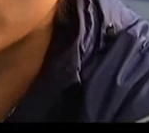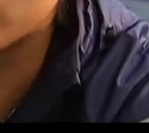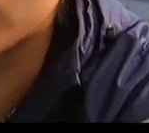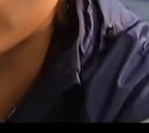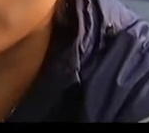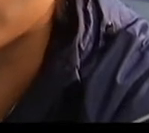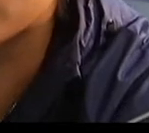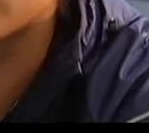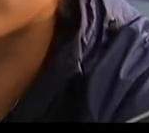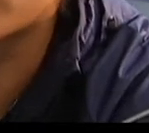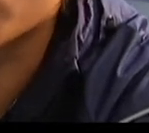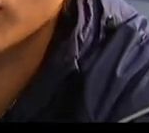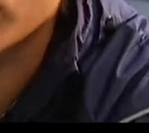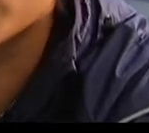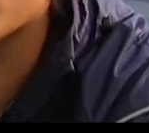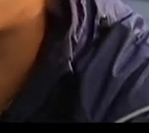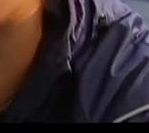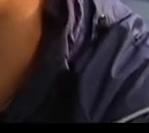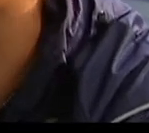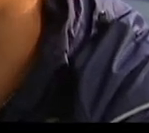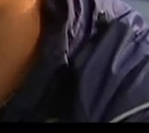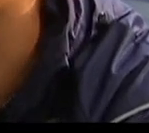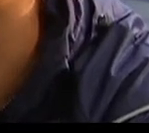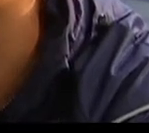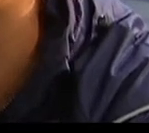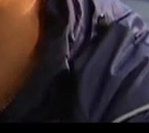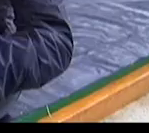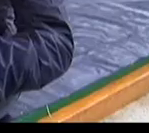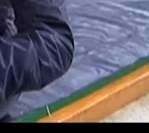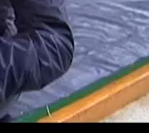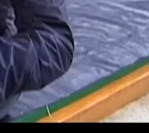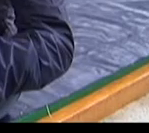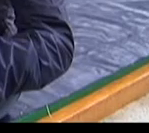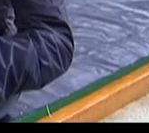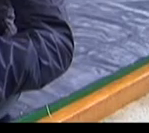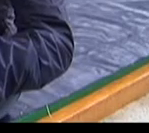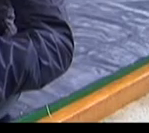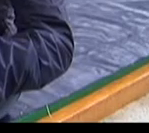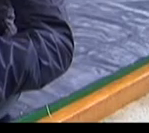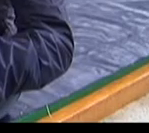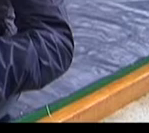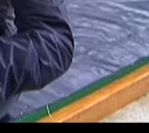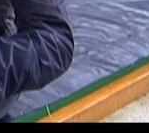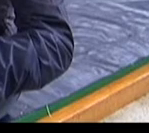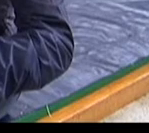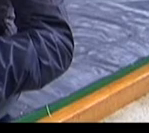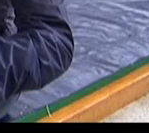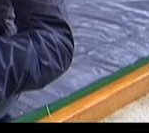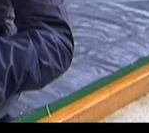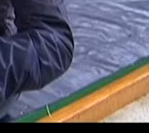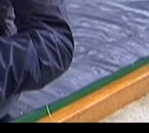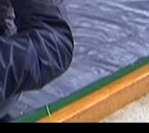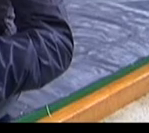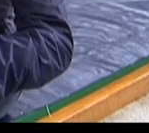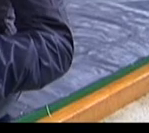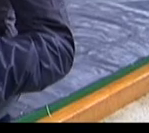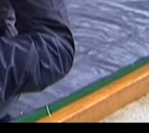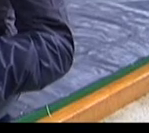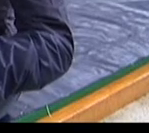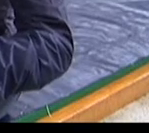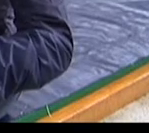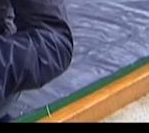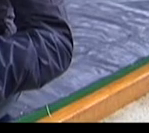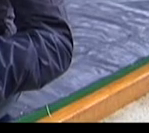venir a entrenar y formar un equipo fuerte en aquel entonces reconocer que es un mérito y me lo